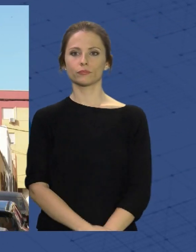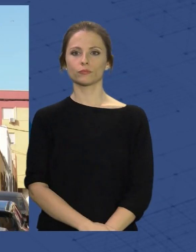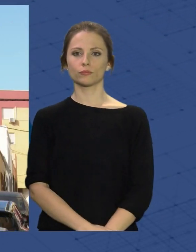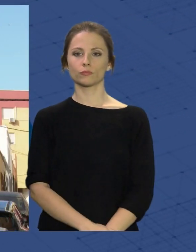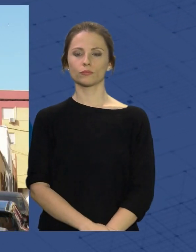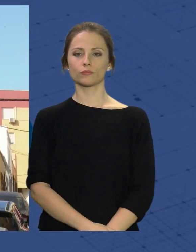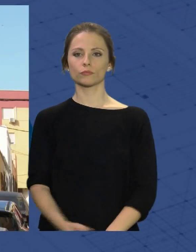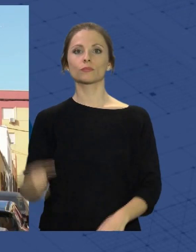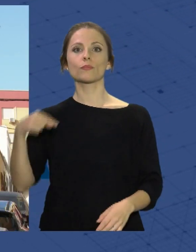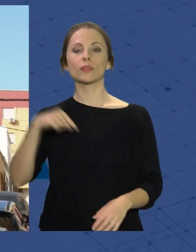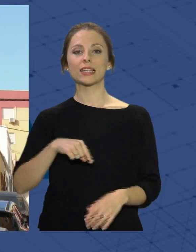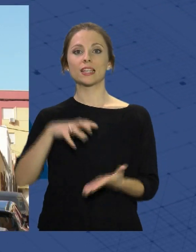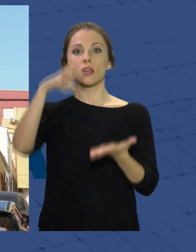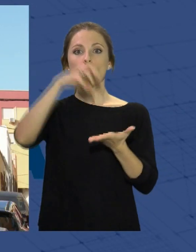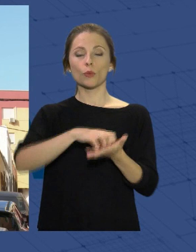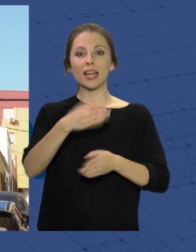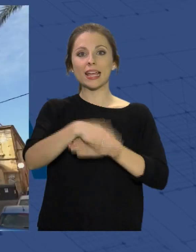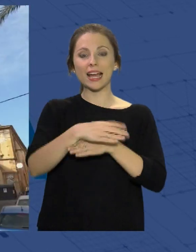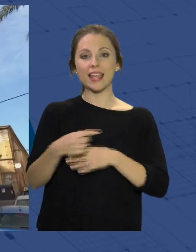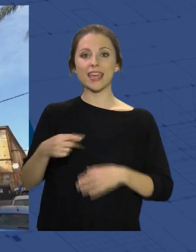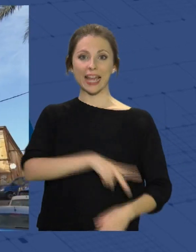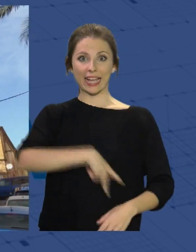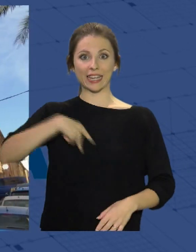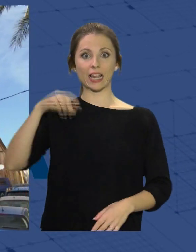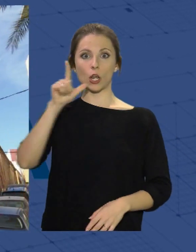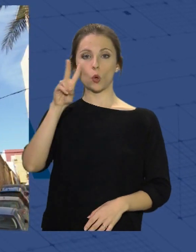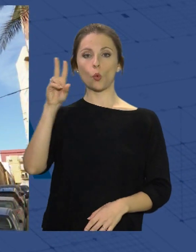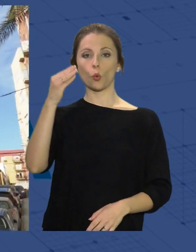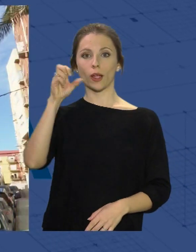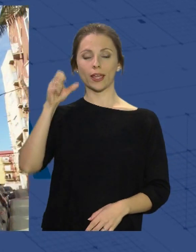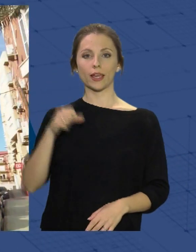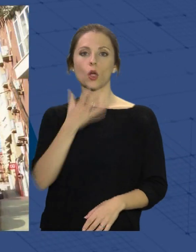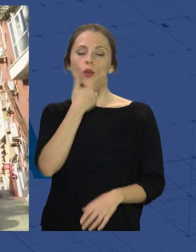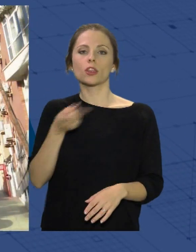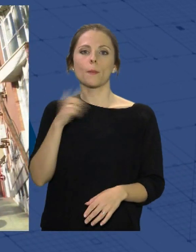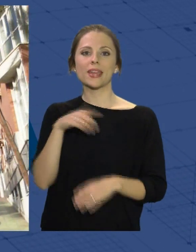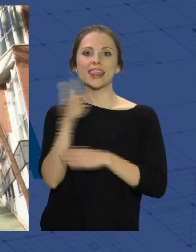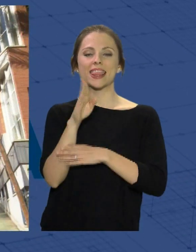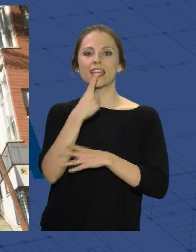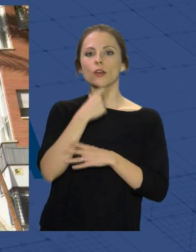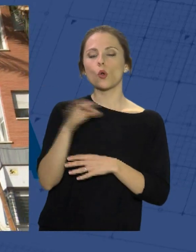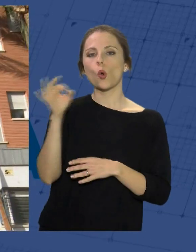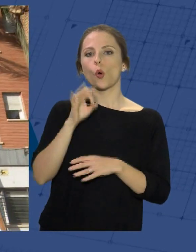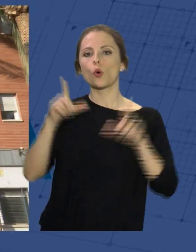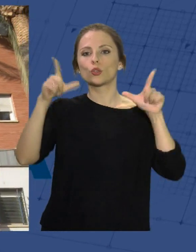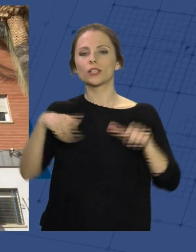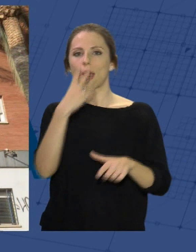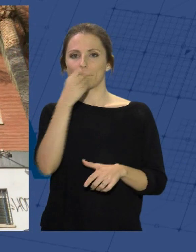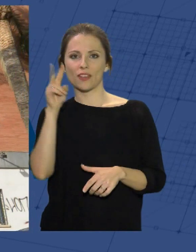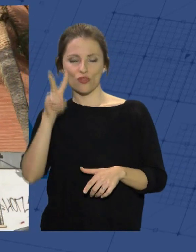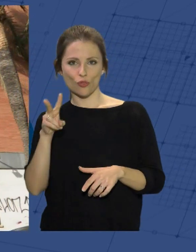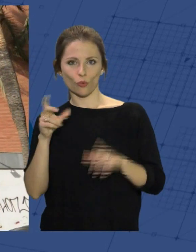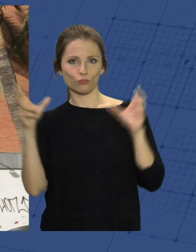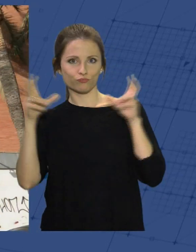Este es el inmueble de la calle General Luque, también conocido como Cine Rojo o Sala de las Dos Perras Gordas. El ayuntamiento